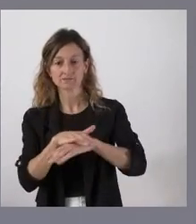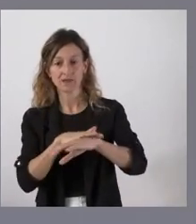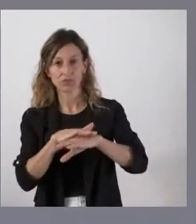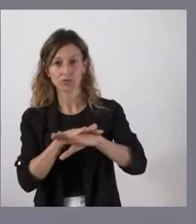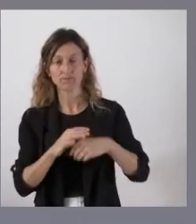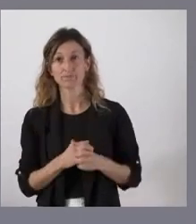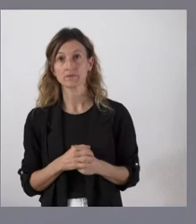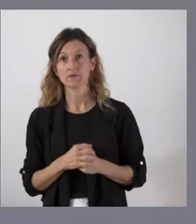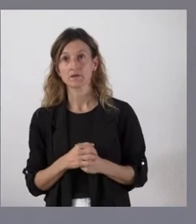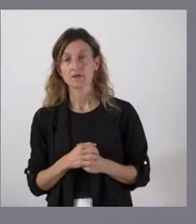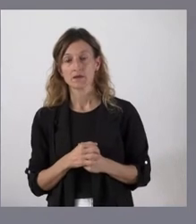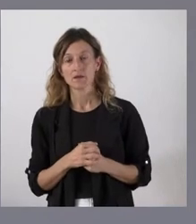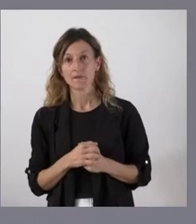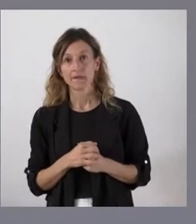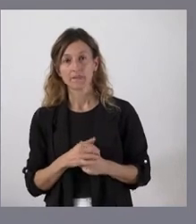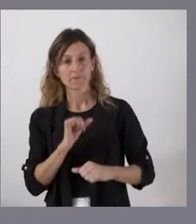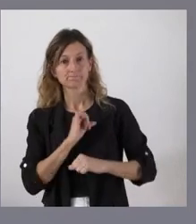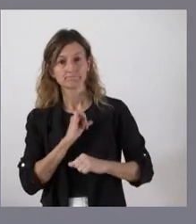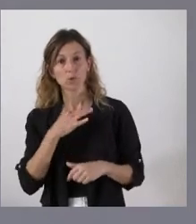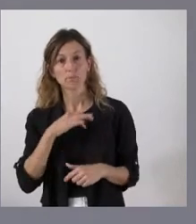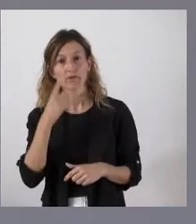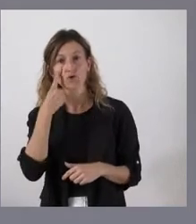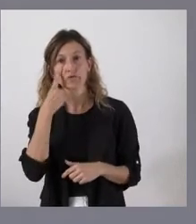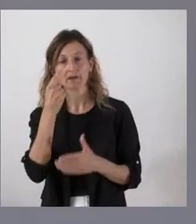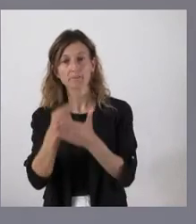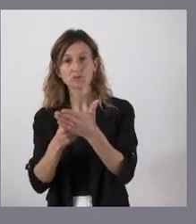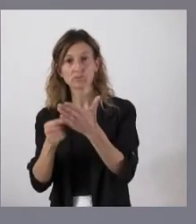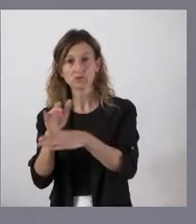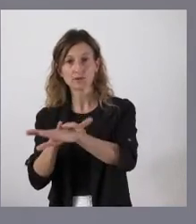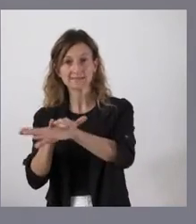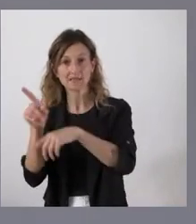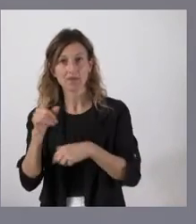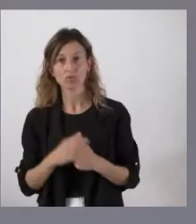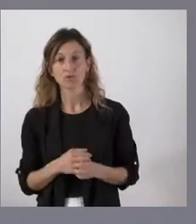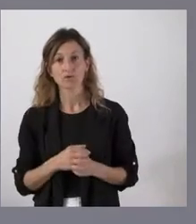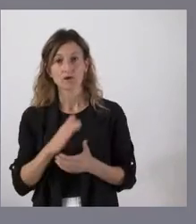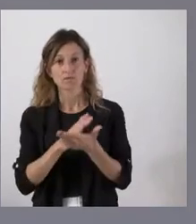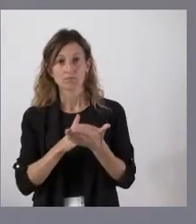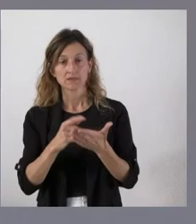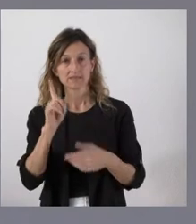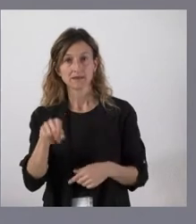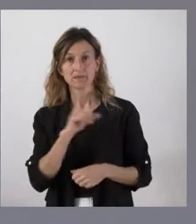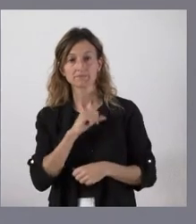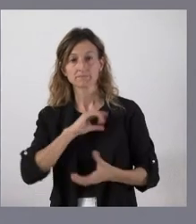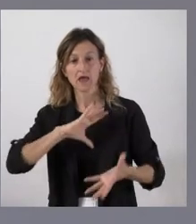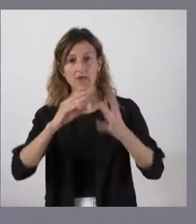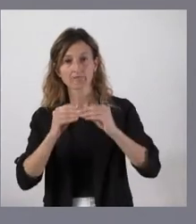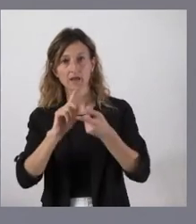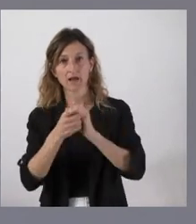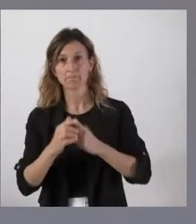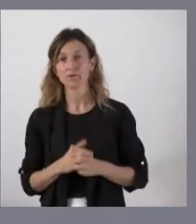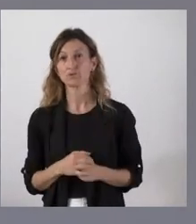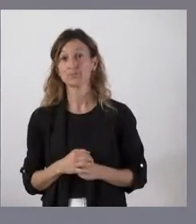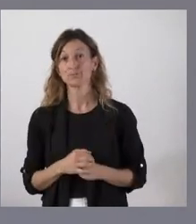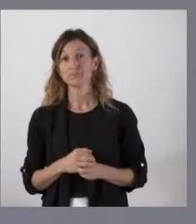para que nosotros podamos conocer los presupuestos del Estado, el resto de comunidades y adaptar los cambios que hubiera habido. En este